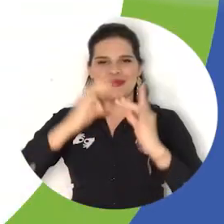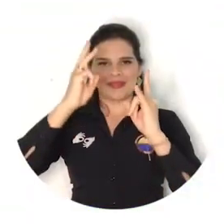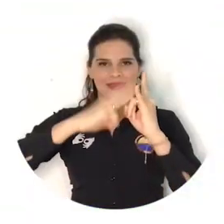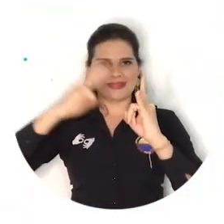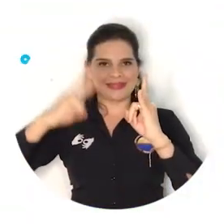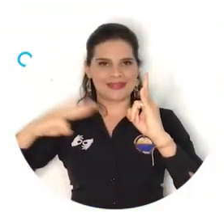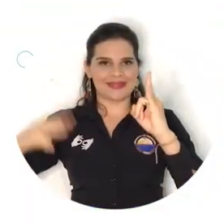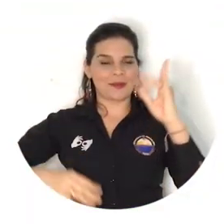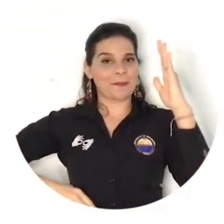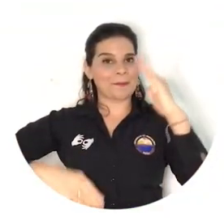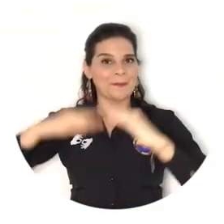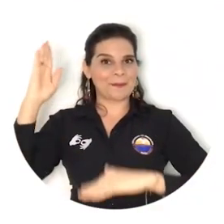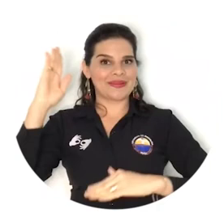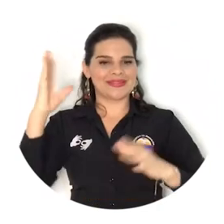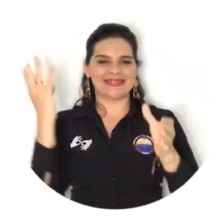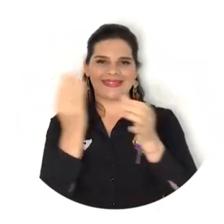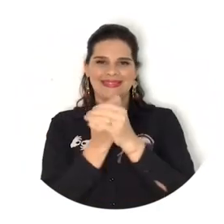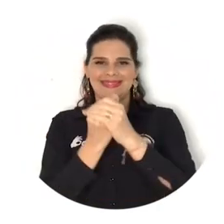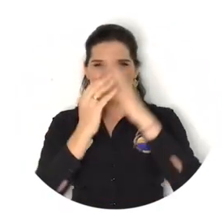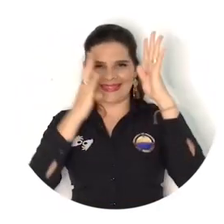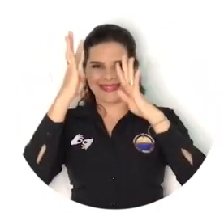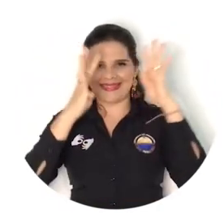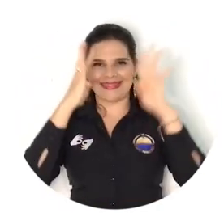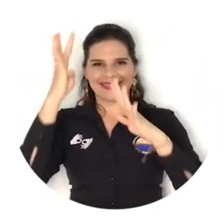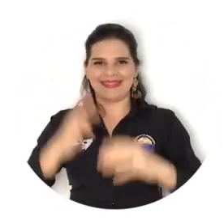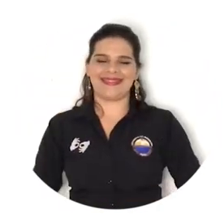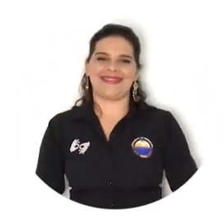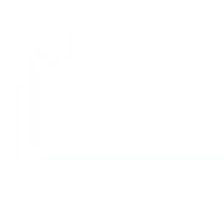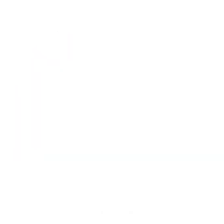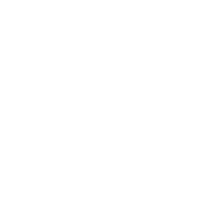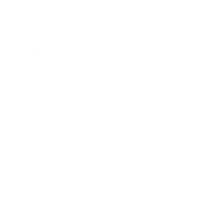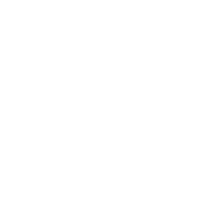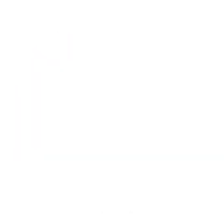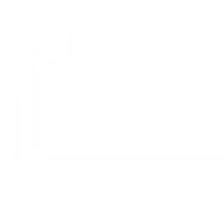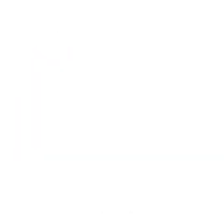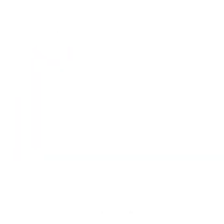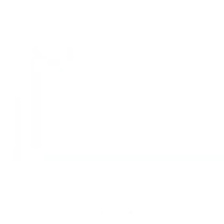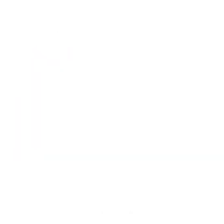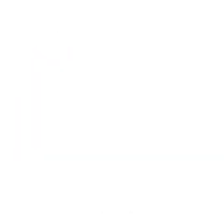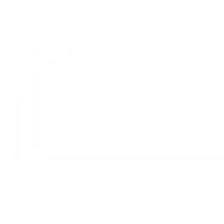Universidad del Maltalento, aún más incluyente e innovadora.